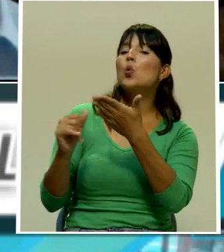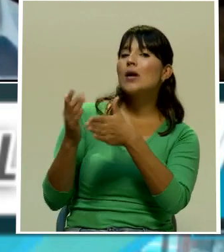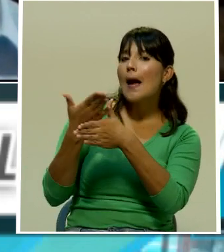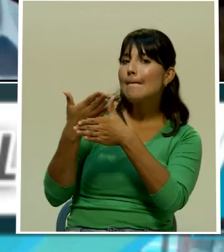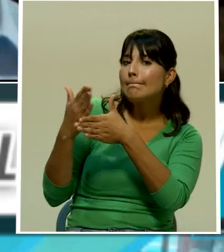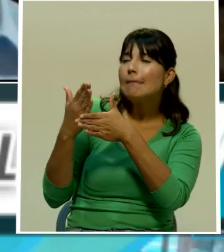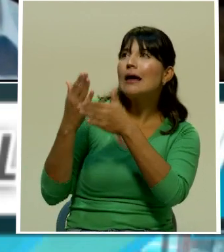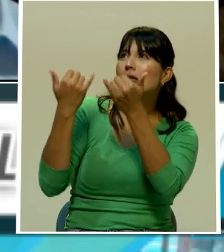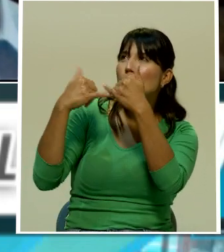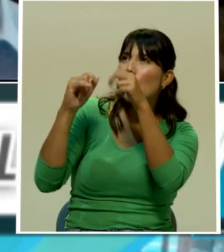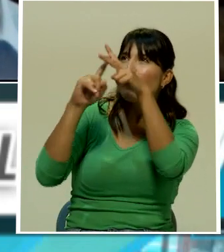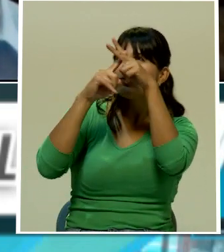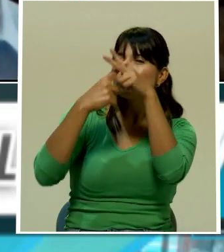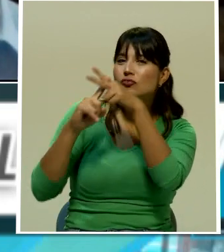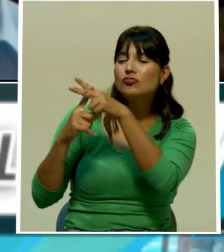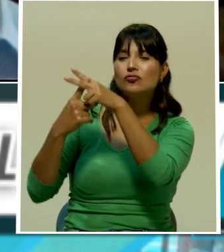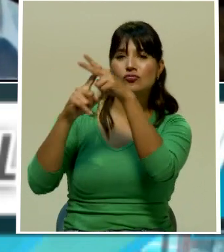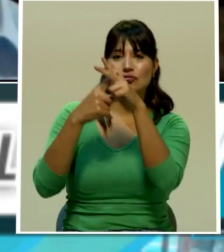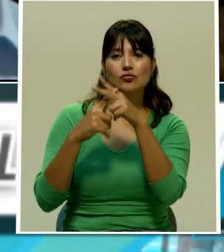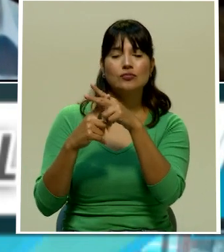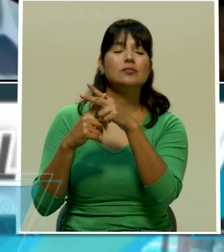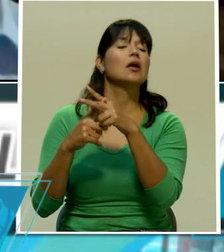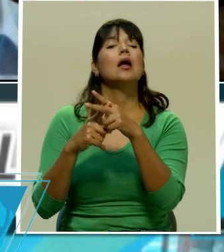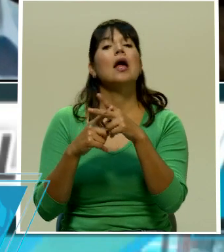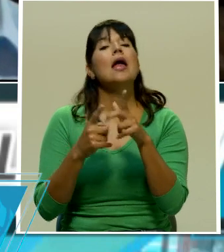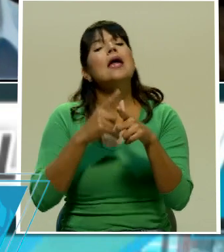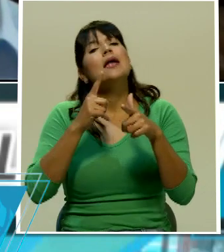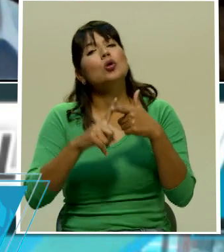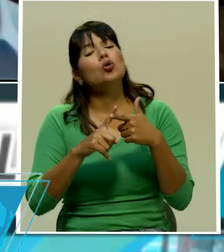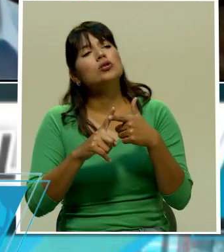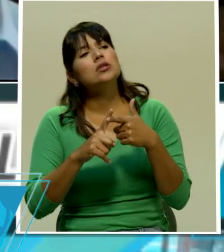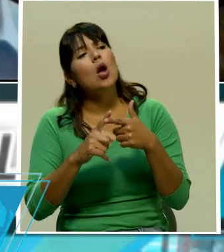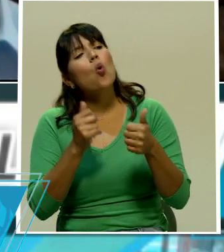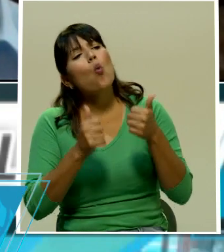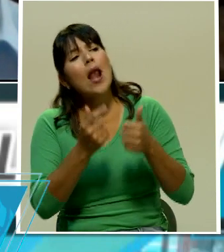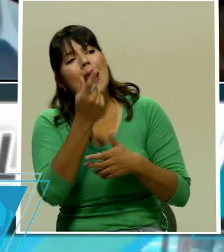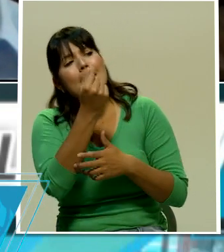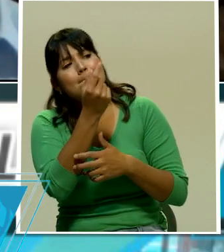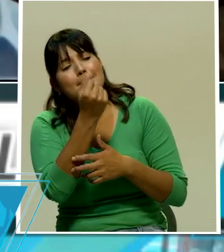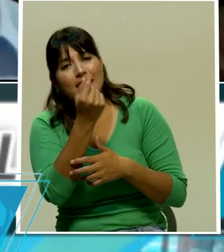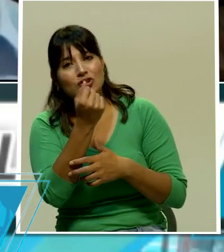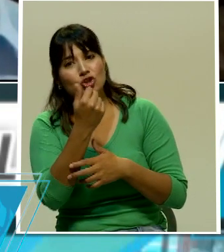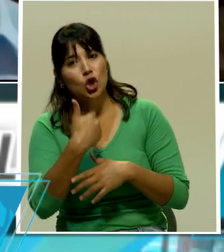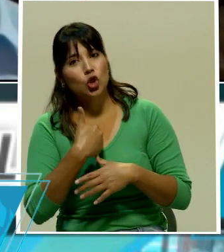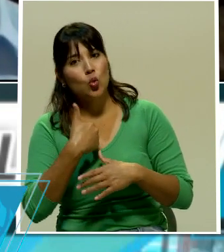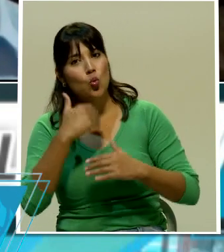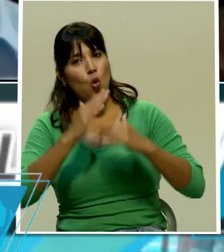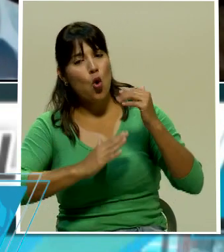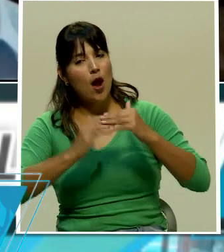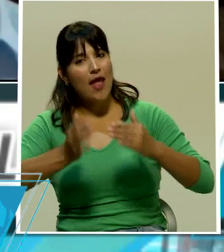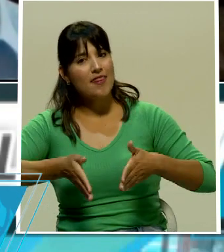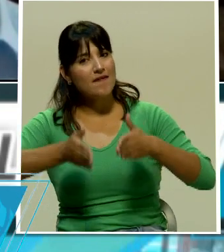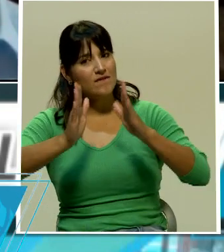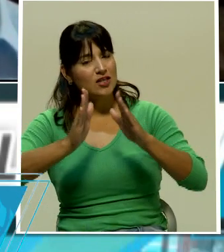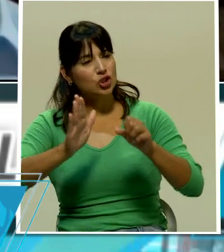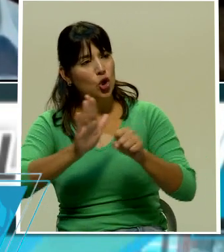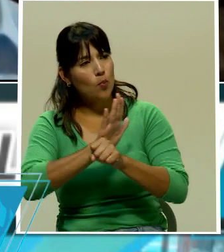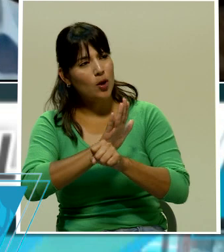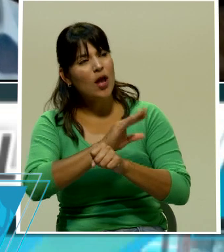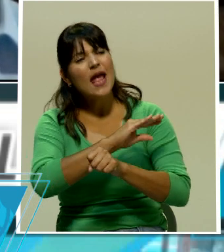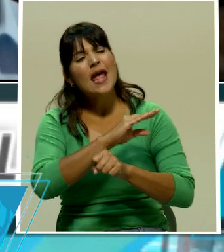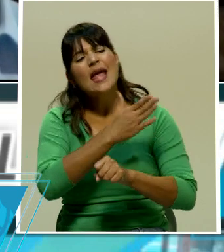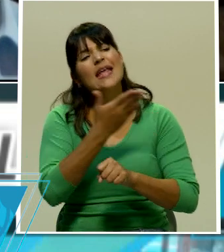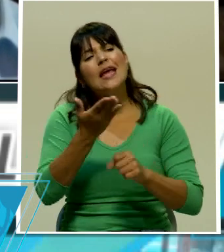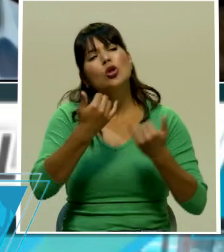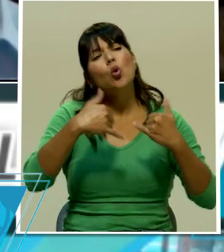que da el tribunal supremo de elecciones cuál fue el costo total del edificio y qué falta aún por terminar y por